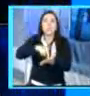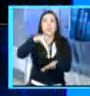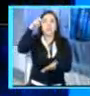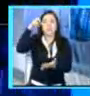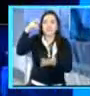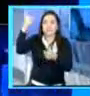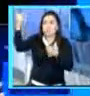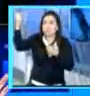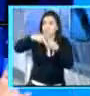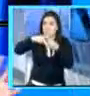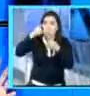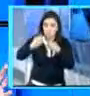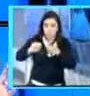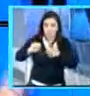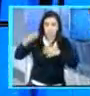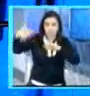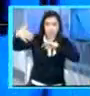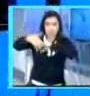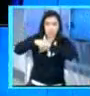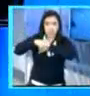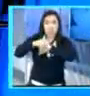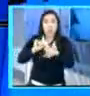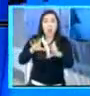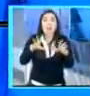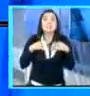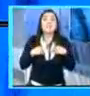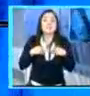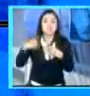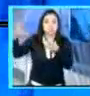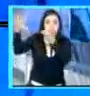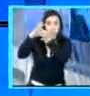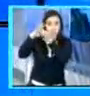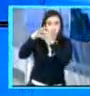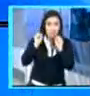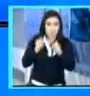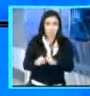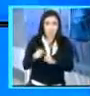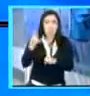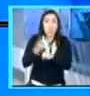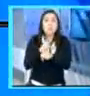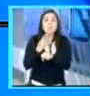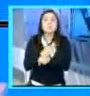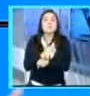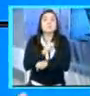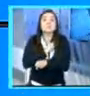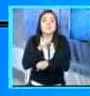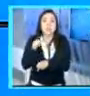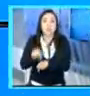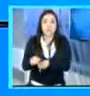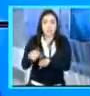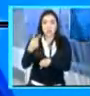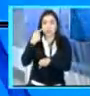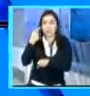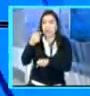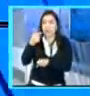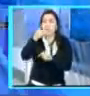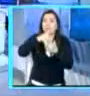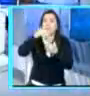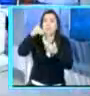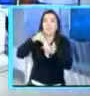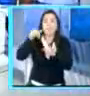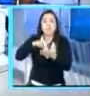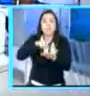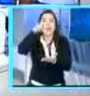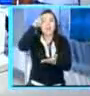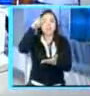presidente o presidenta, que pueda tomar la opción o no, de venir y hacer uso de esos recursos que internacionalmente se ponen a disponibilidad de